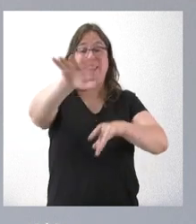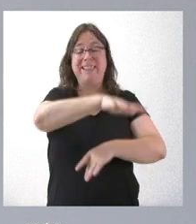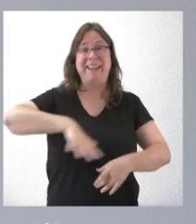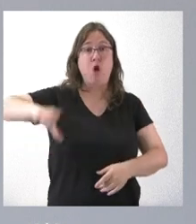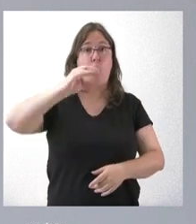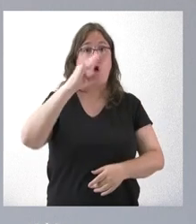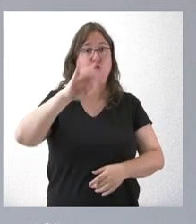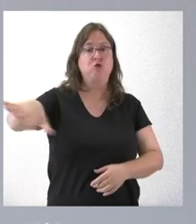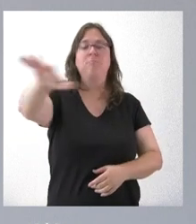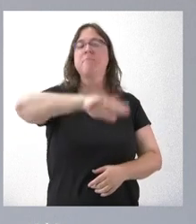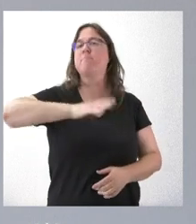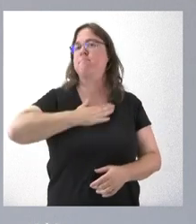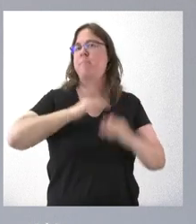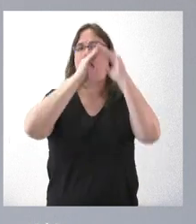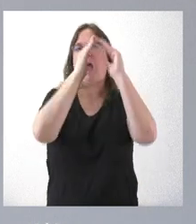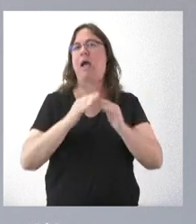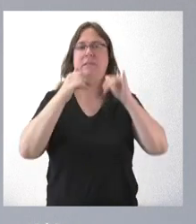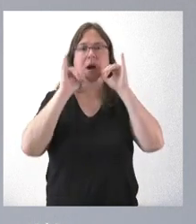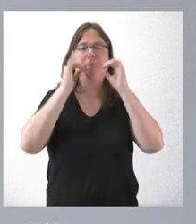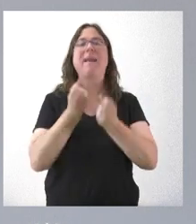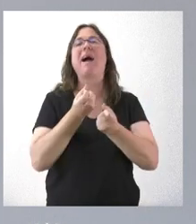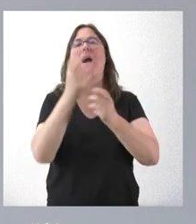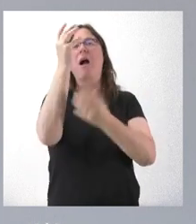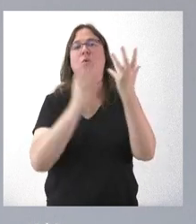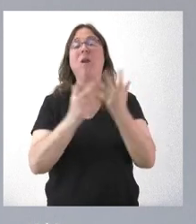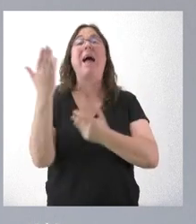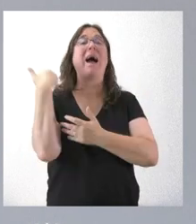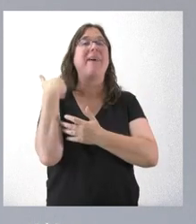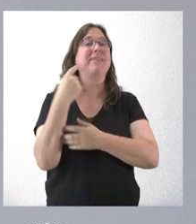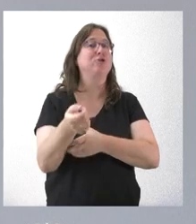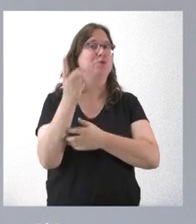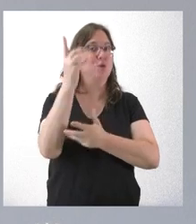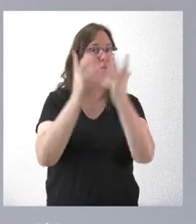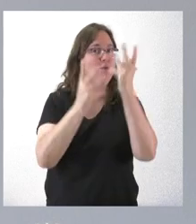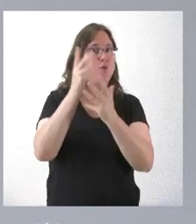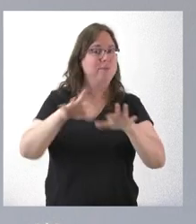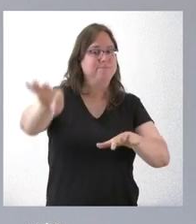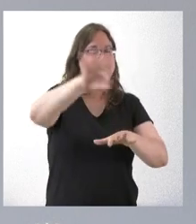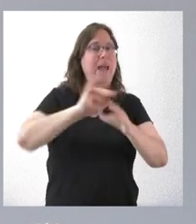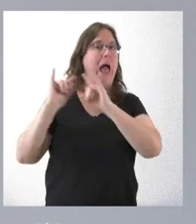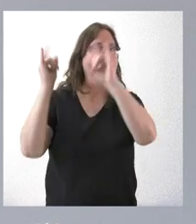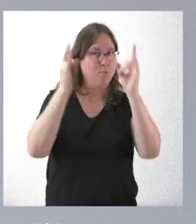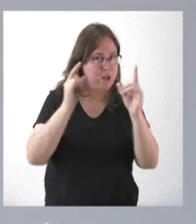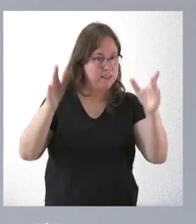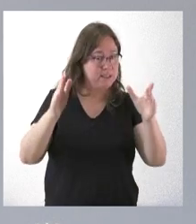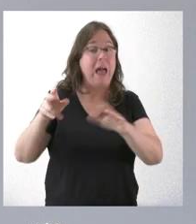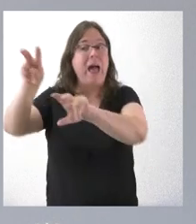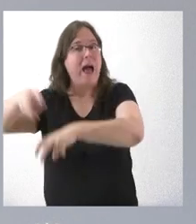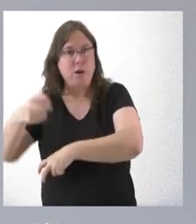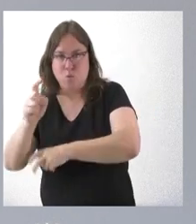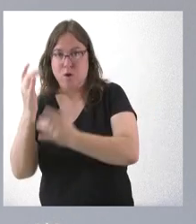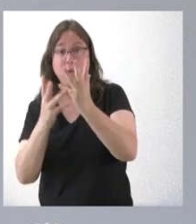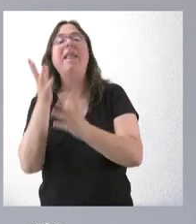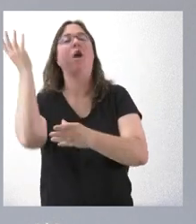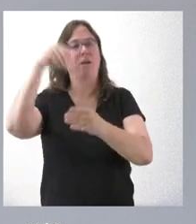hábitat del jabalí a la hora de calcular las cacerías. Antes solo se computaba la superficie forestal, se excluía la agrícola, ahora se